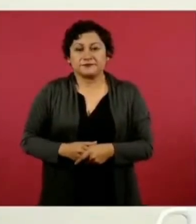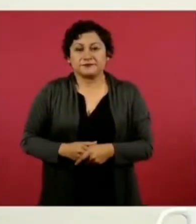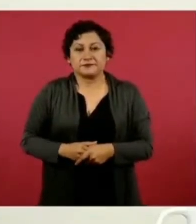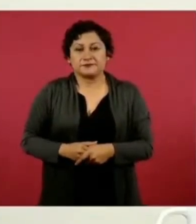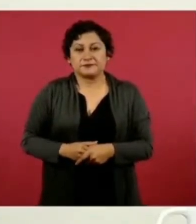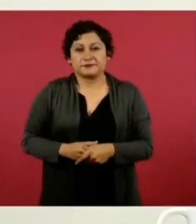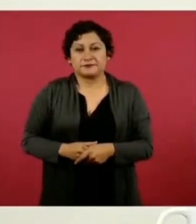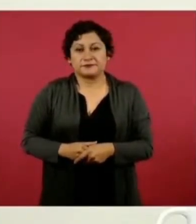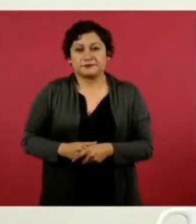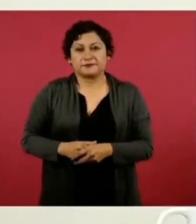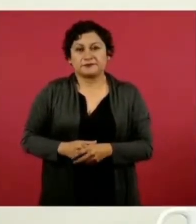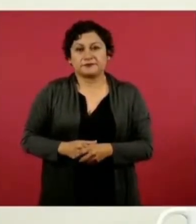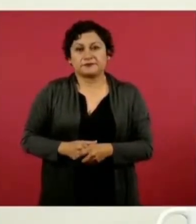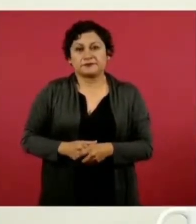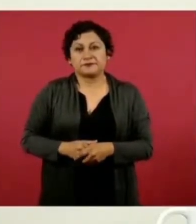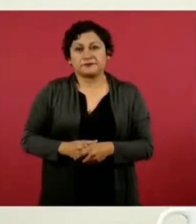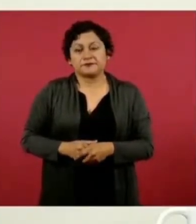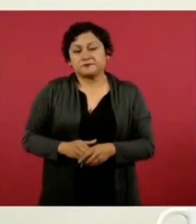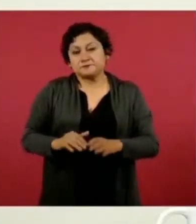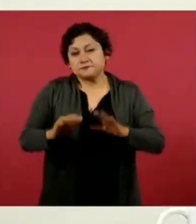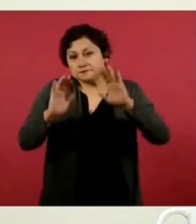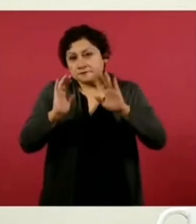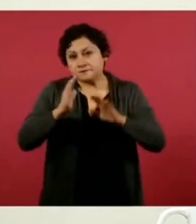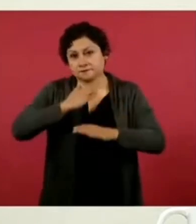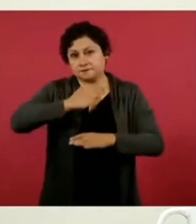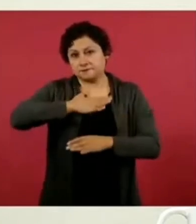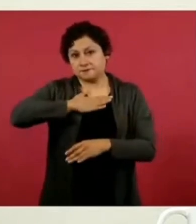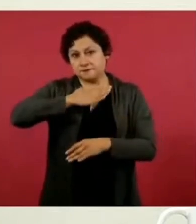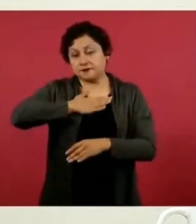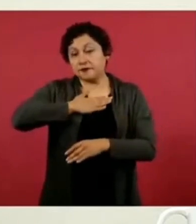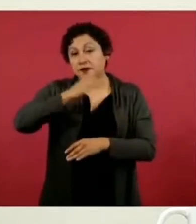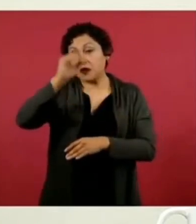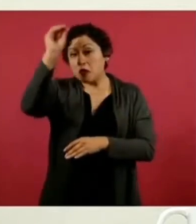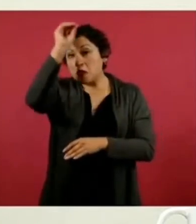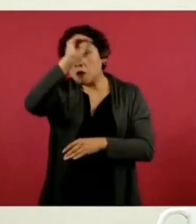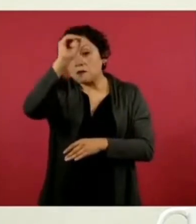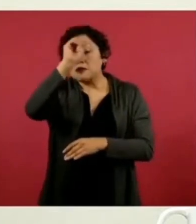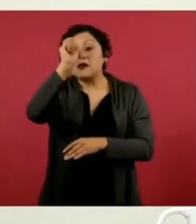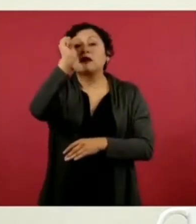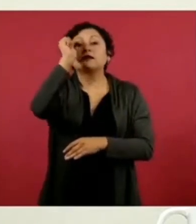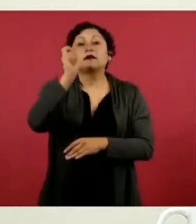atenderse el problema de la migración